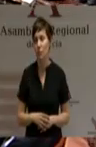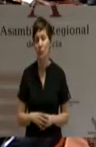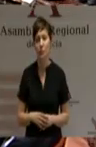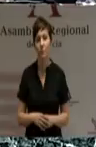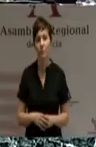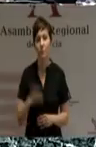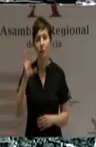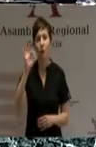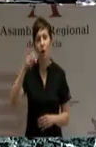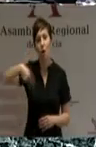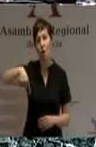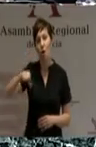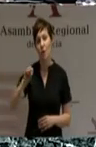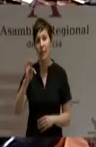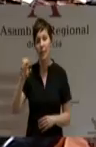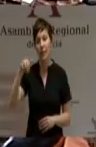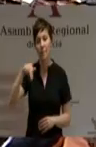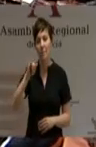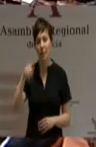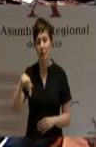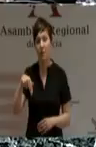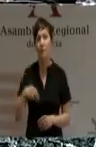Oñate Marín Francisco Javier. No.